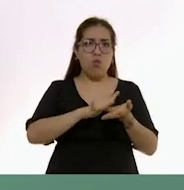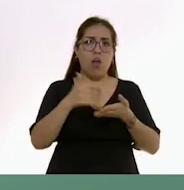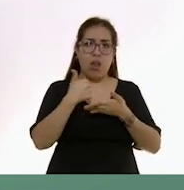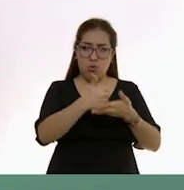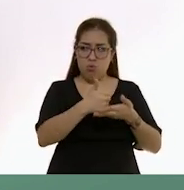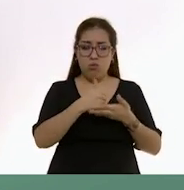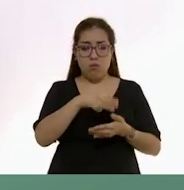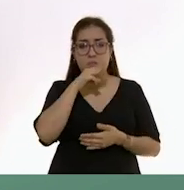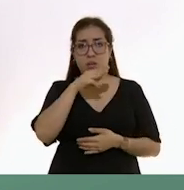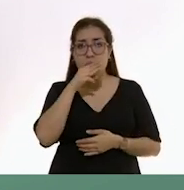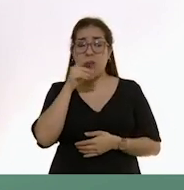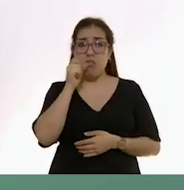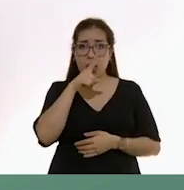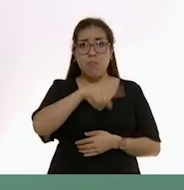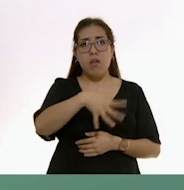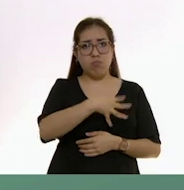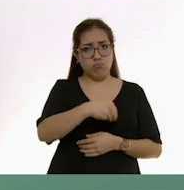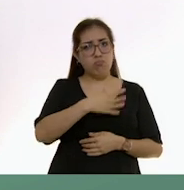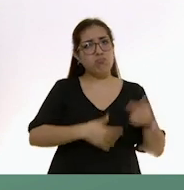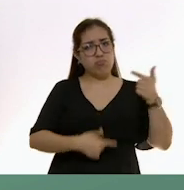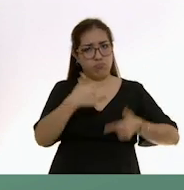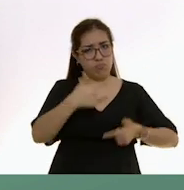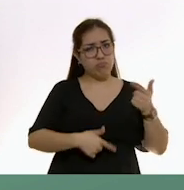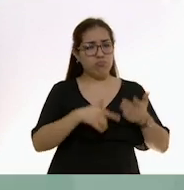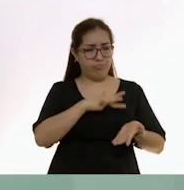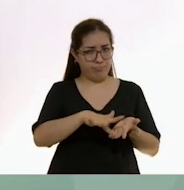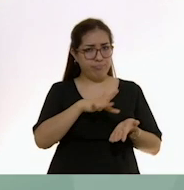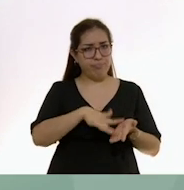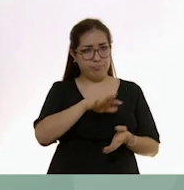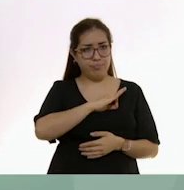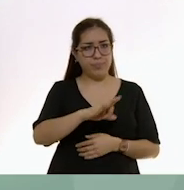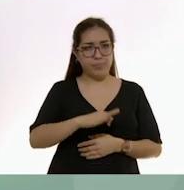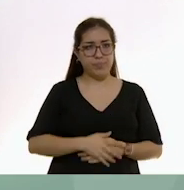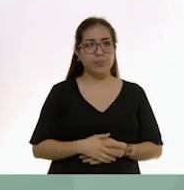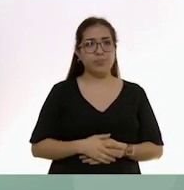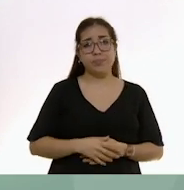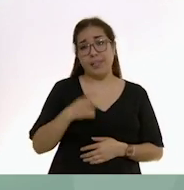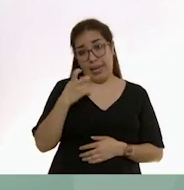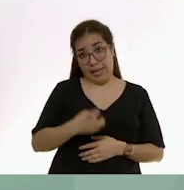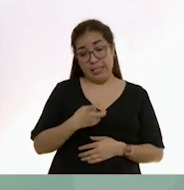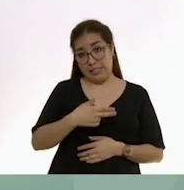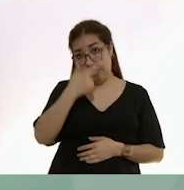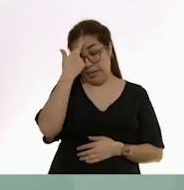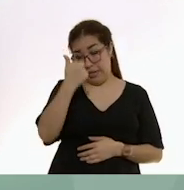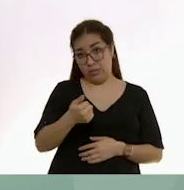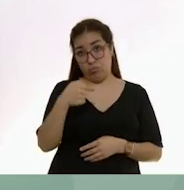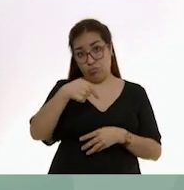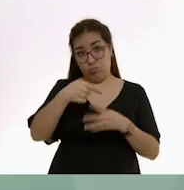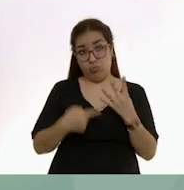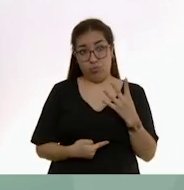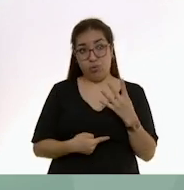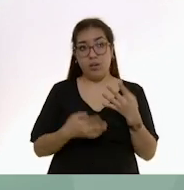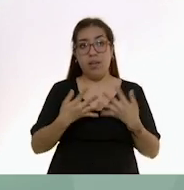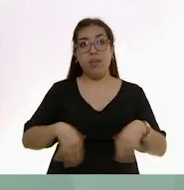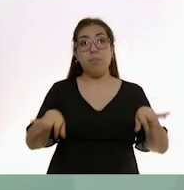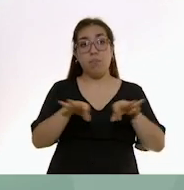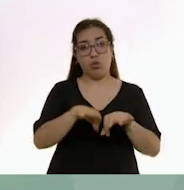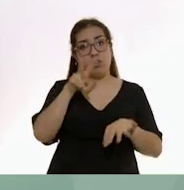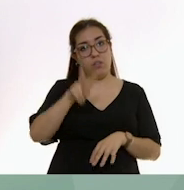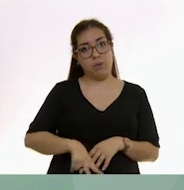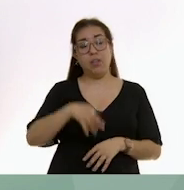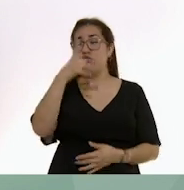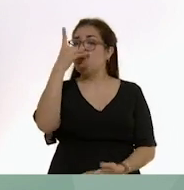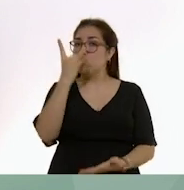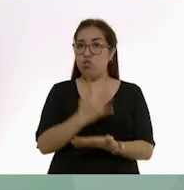para que pueda amamantar exitosamente a su bebé. Estas son las razones por las cuales es tan importante dar